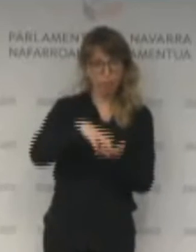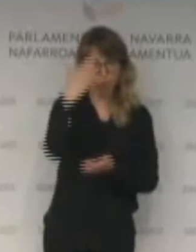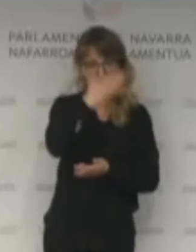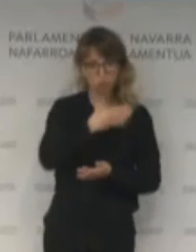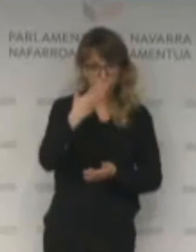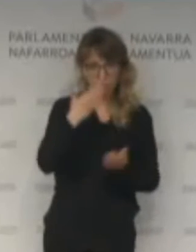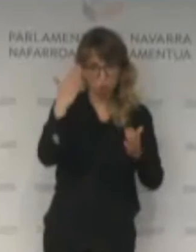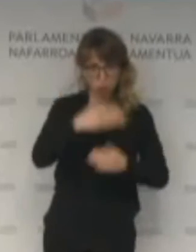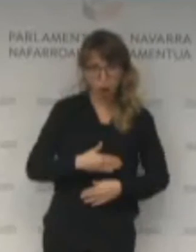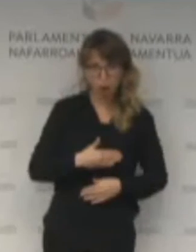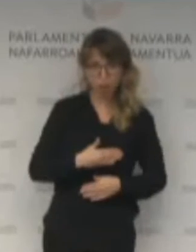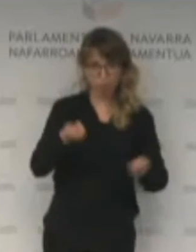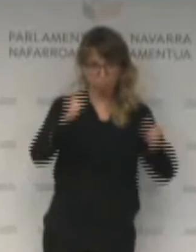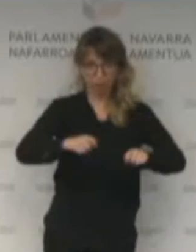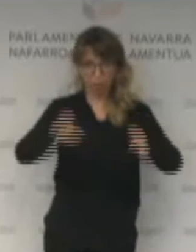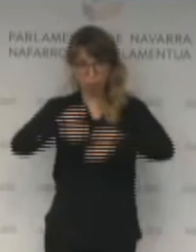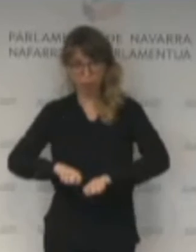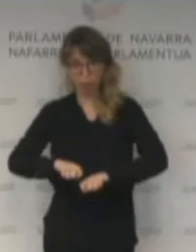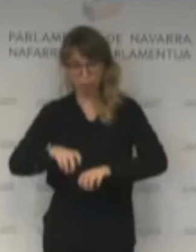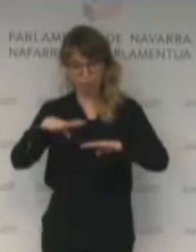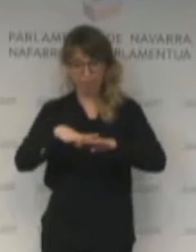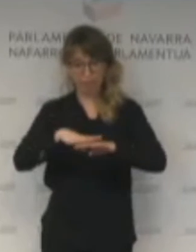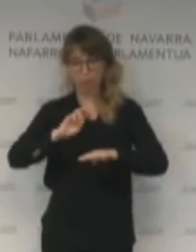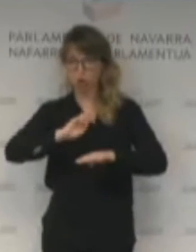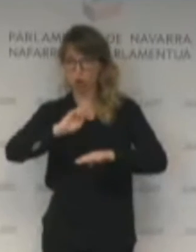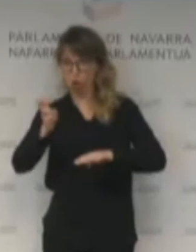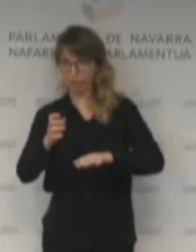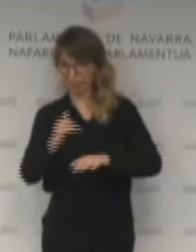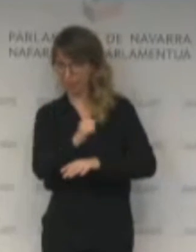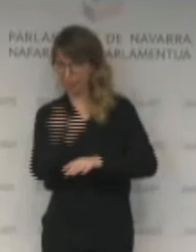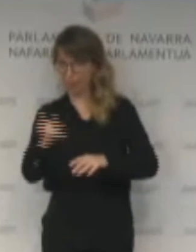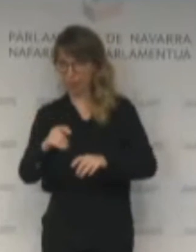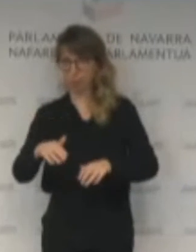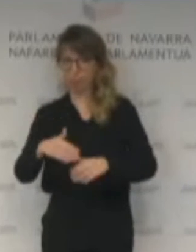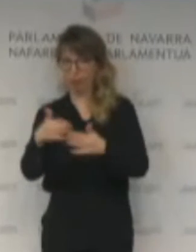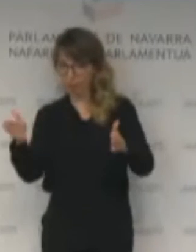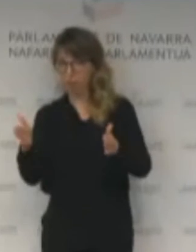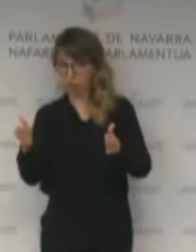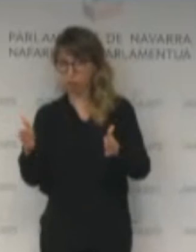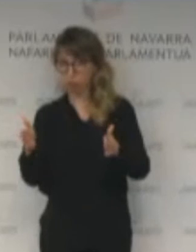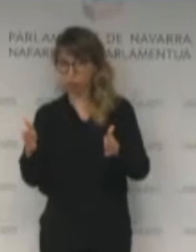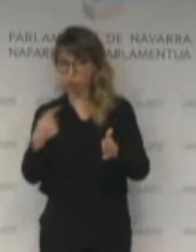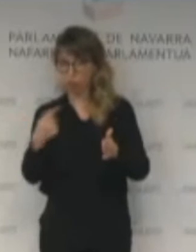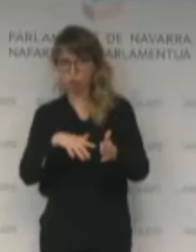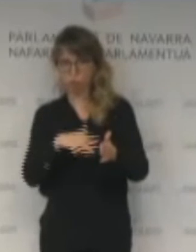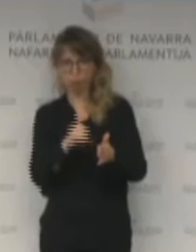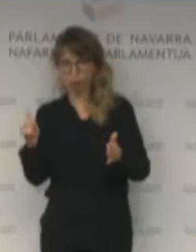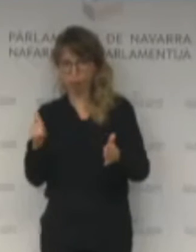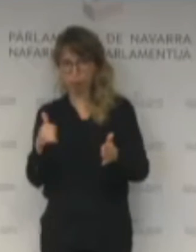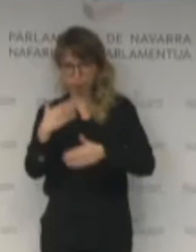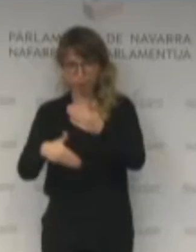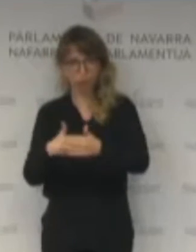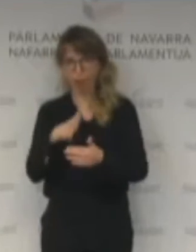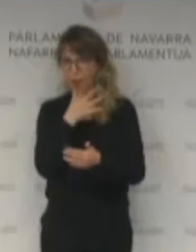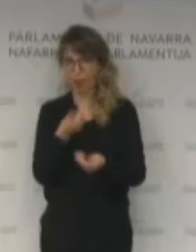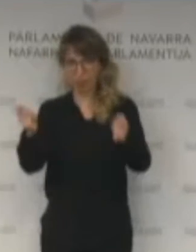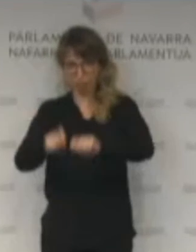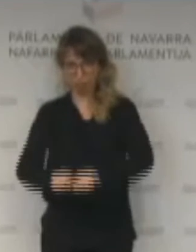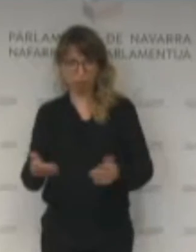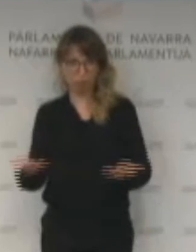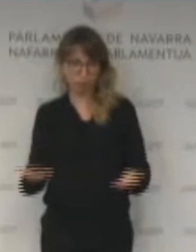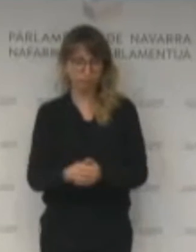u otro tipo de redes que de normal tenemos bien engrasadas y en marcha. Bueno,